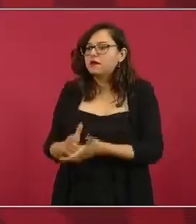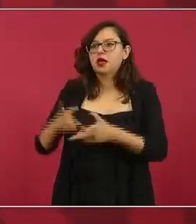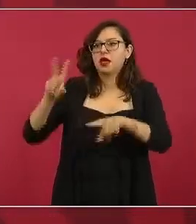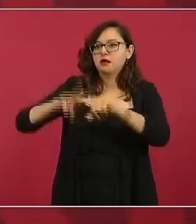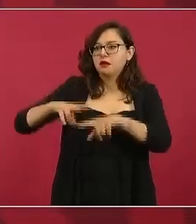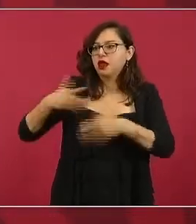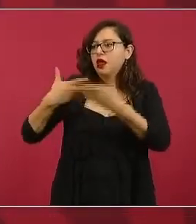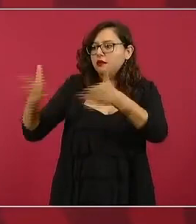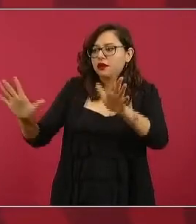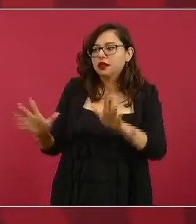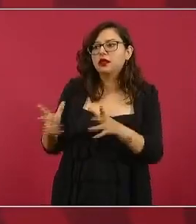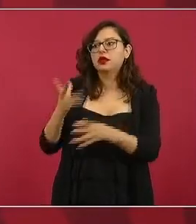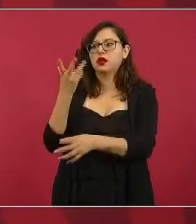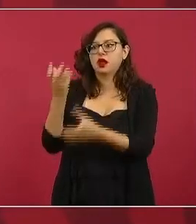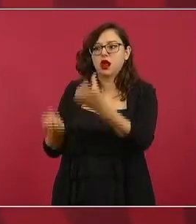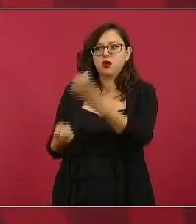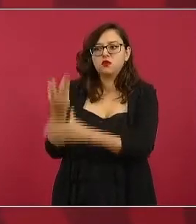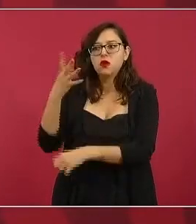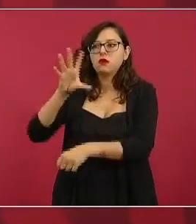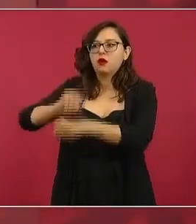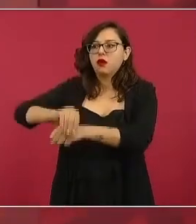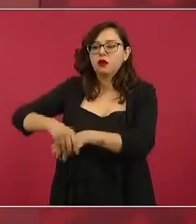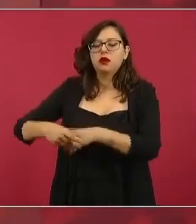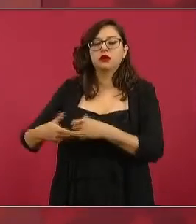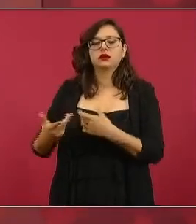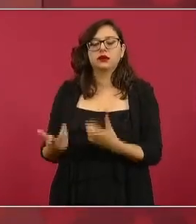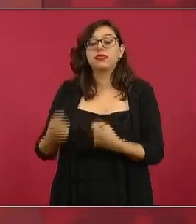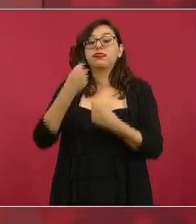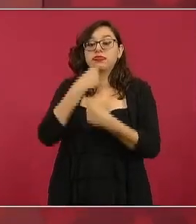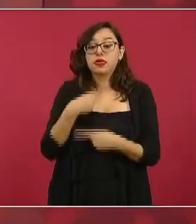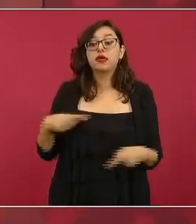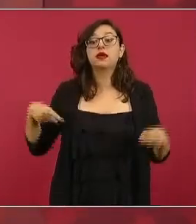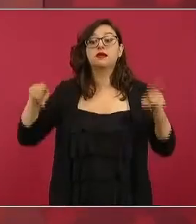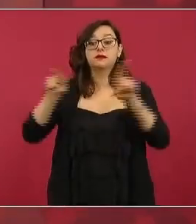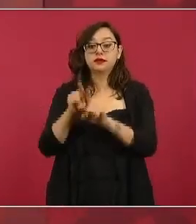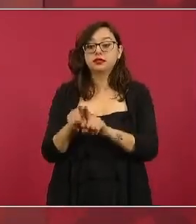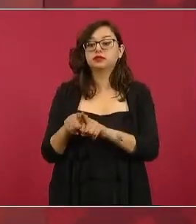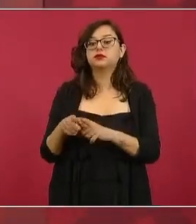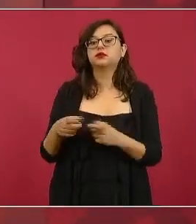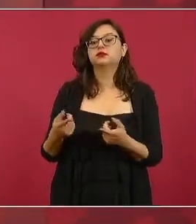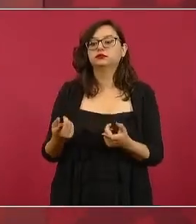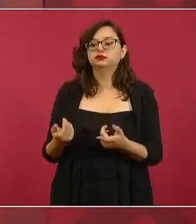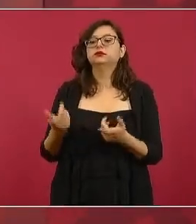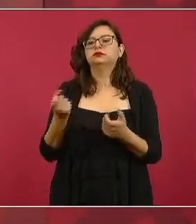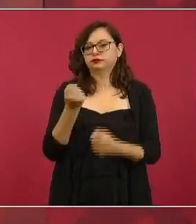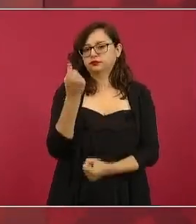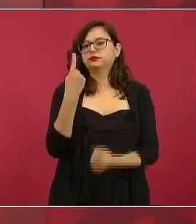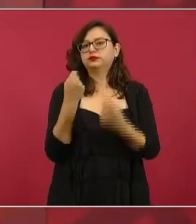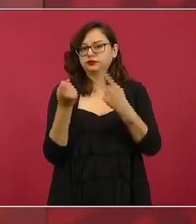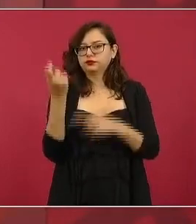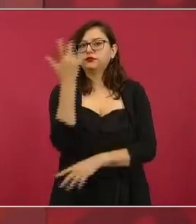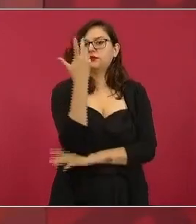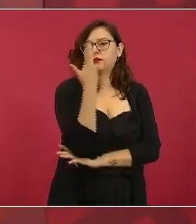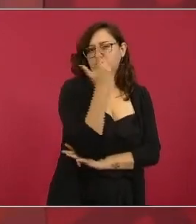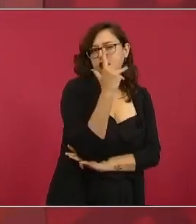estamos reforestando 200 mil hectáreas